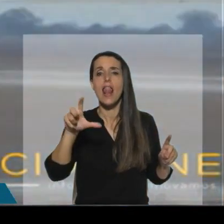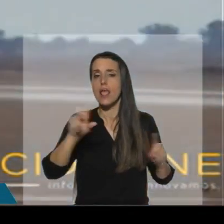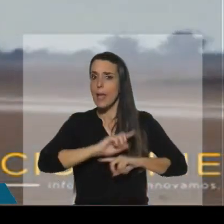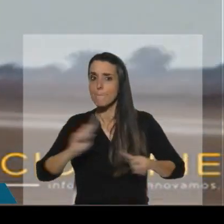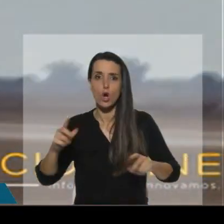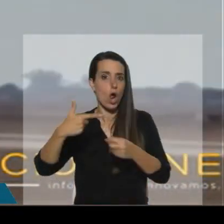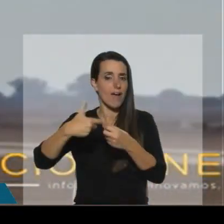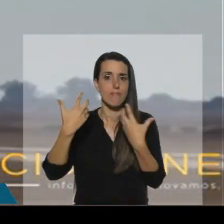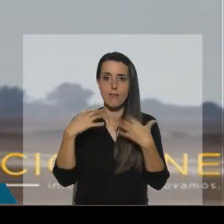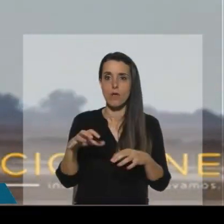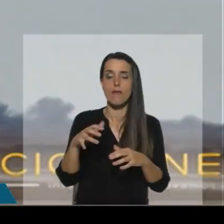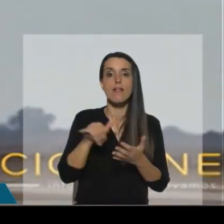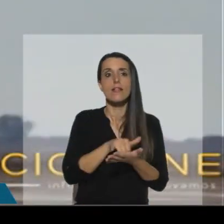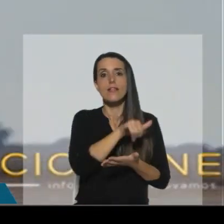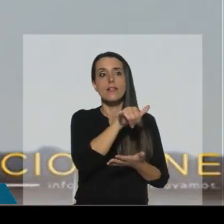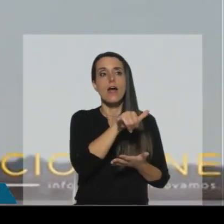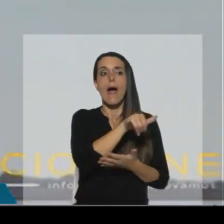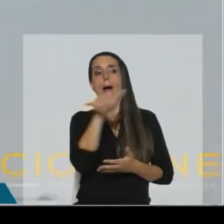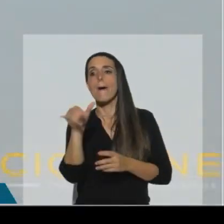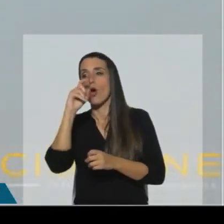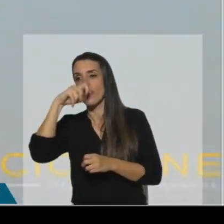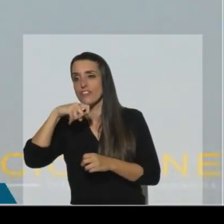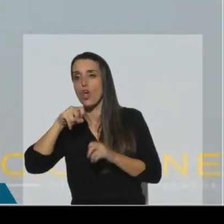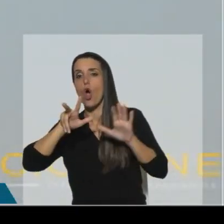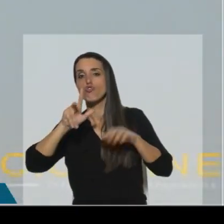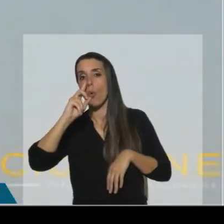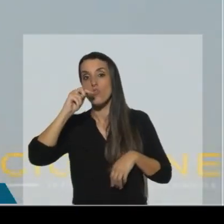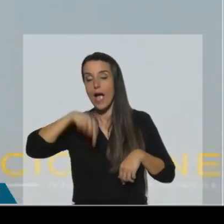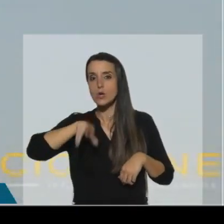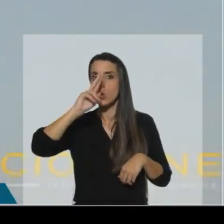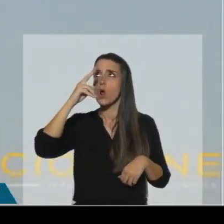tripulantes decidieron ir a Montevideo el 8 de junio, pero Uruguay le negó el ingreso.